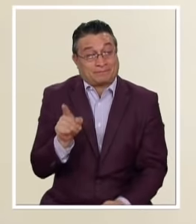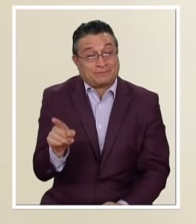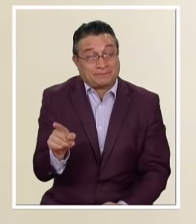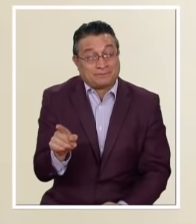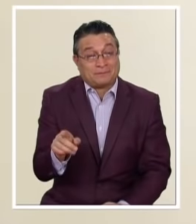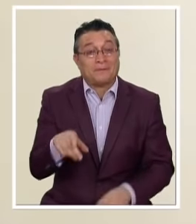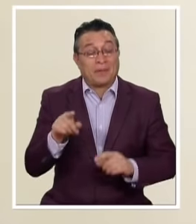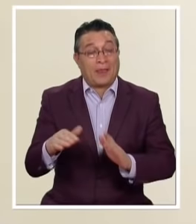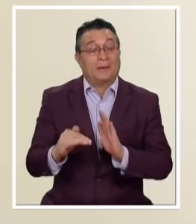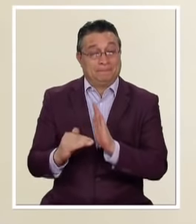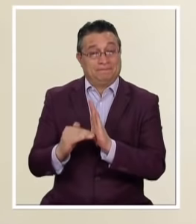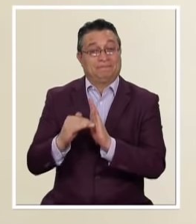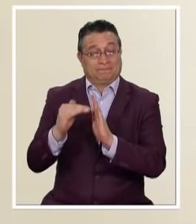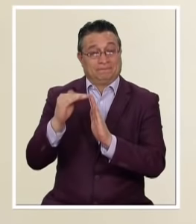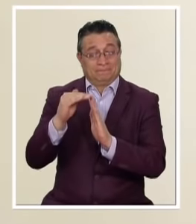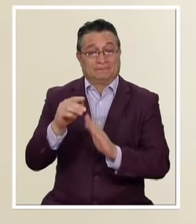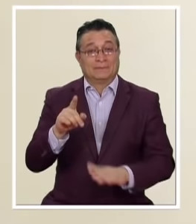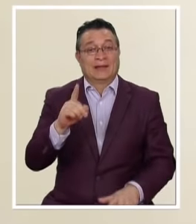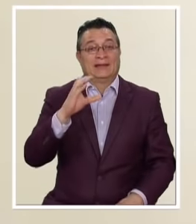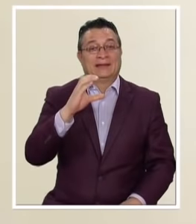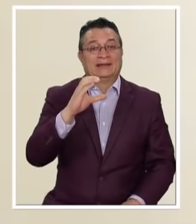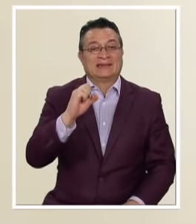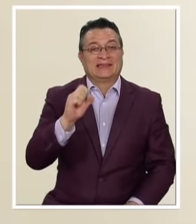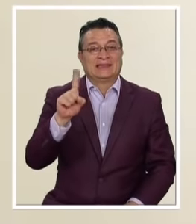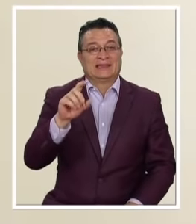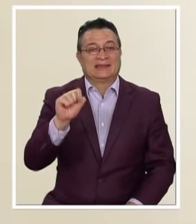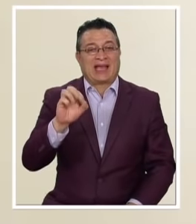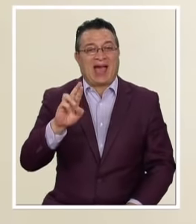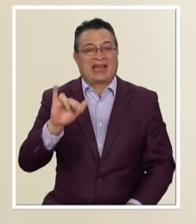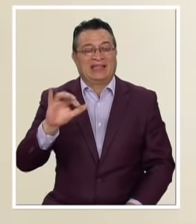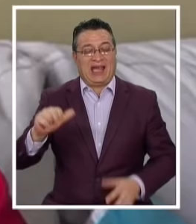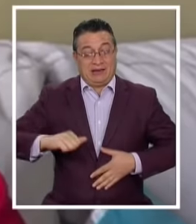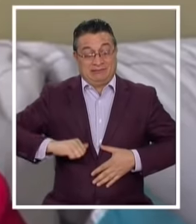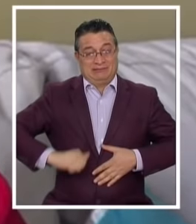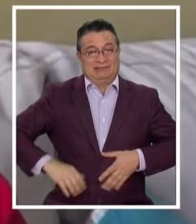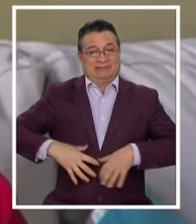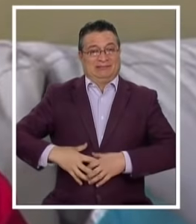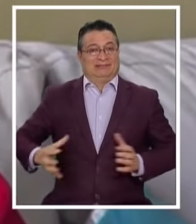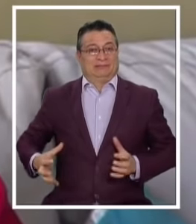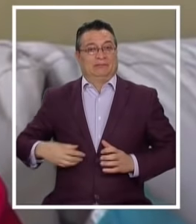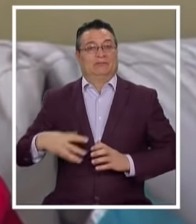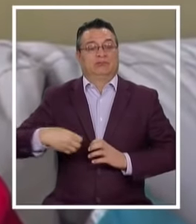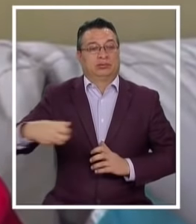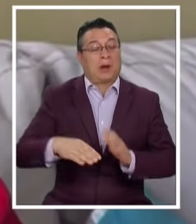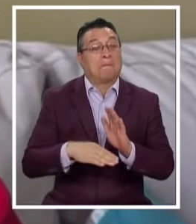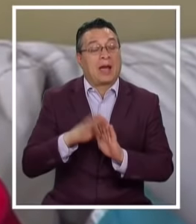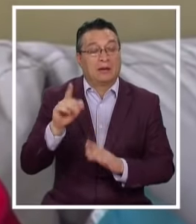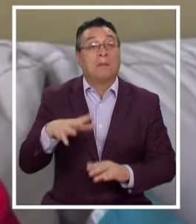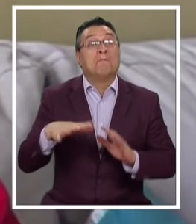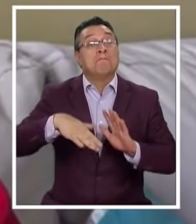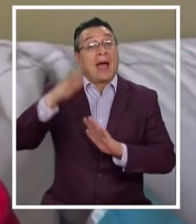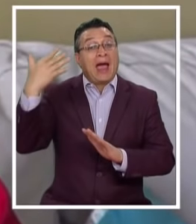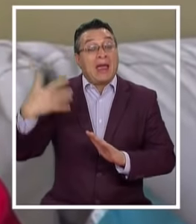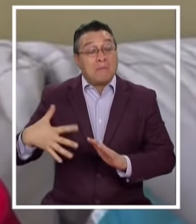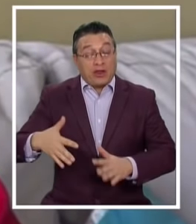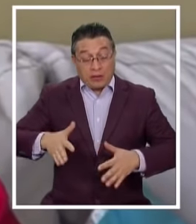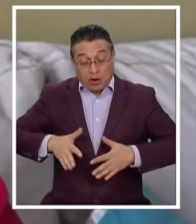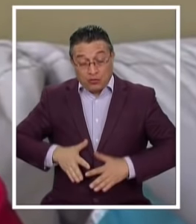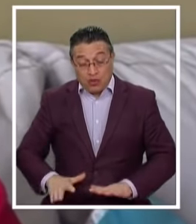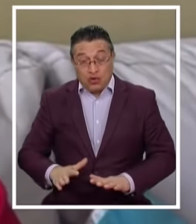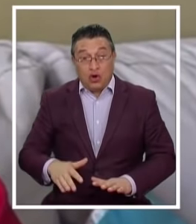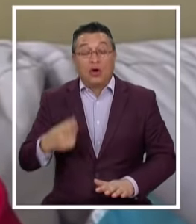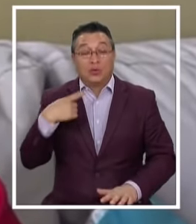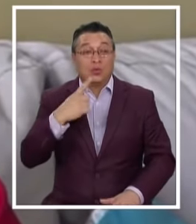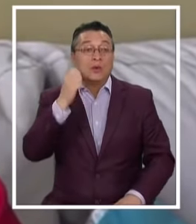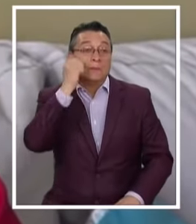un aumento En la tasa de cesáreas En muchos hospitales Y clínicas del país Lo más importante Para el recién nacido Es una figura